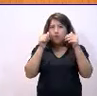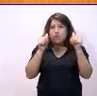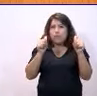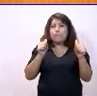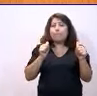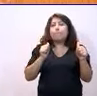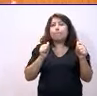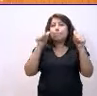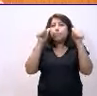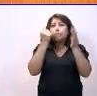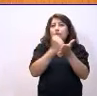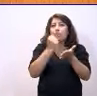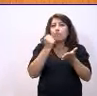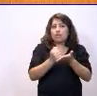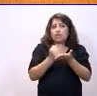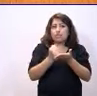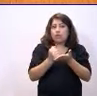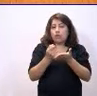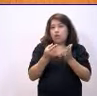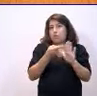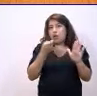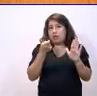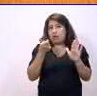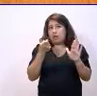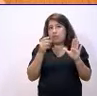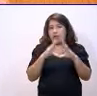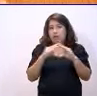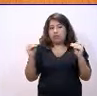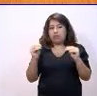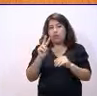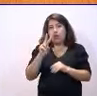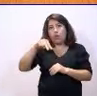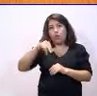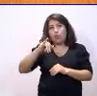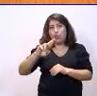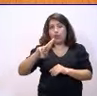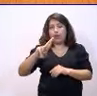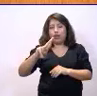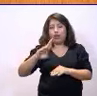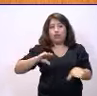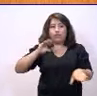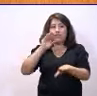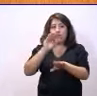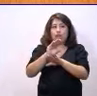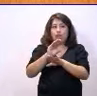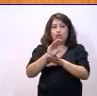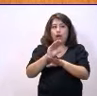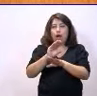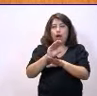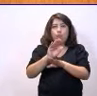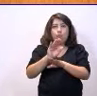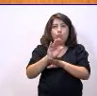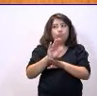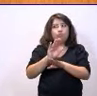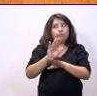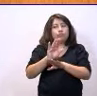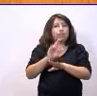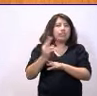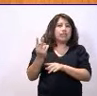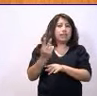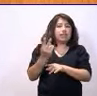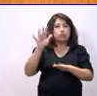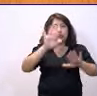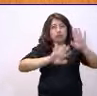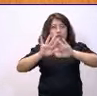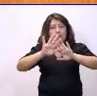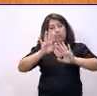Pública de La Rioja. Entiendo, no vayamos a financiar la UNED, que es que ya, como ustedes a veces mezclan, me entran los nervios. En